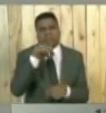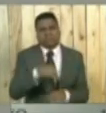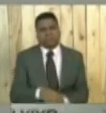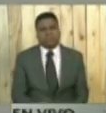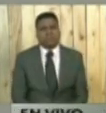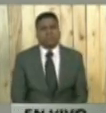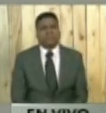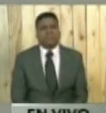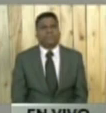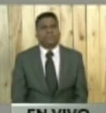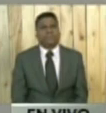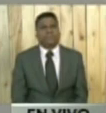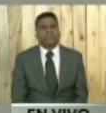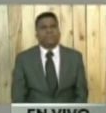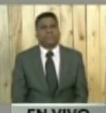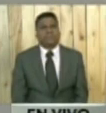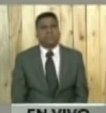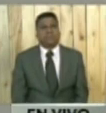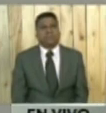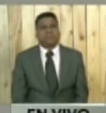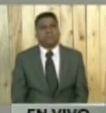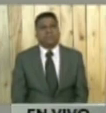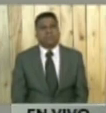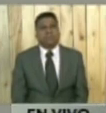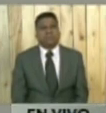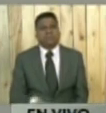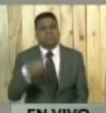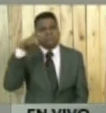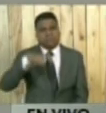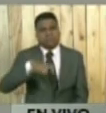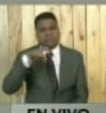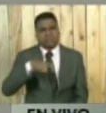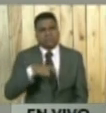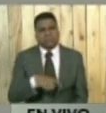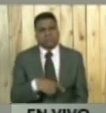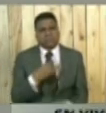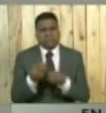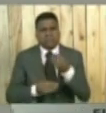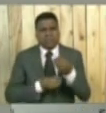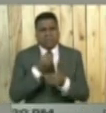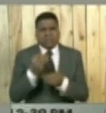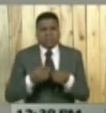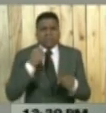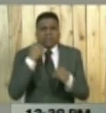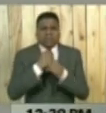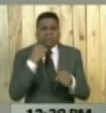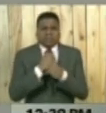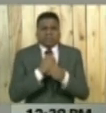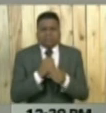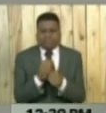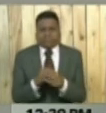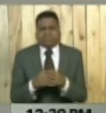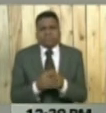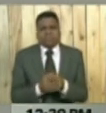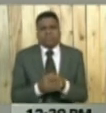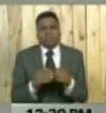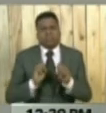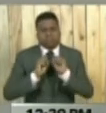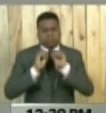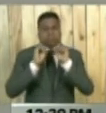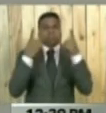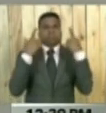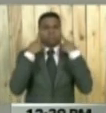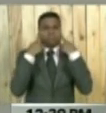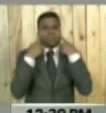Y es por eso que es necesario conducir operaciones de alto impacto que permitan